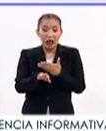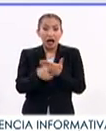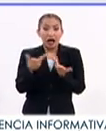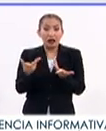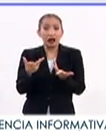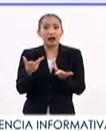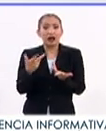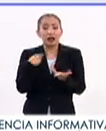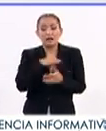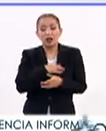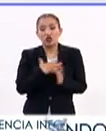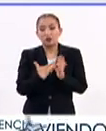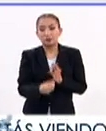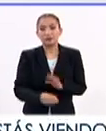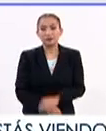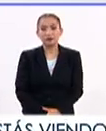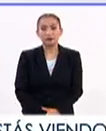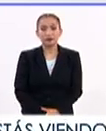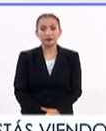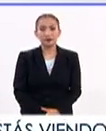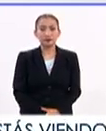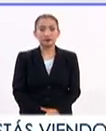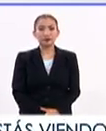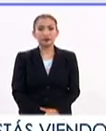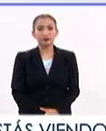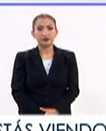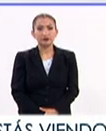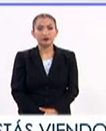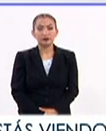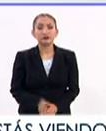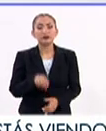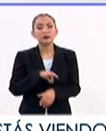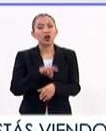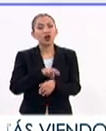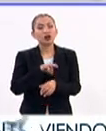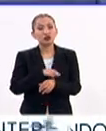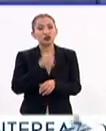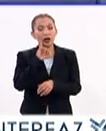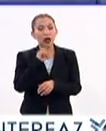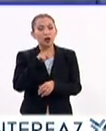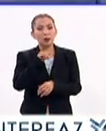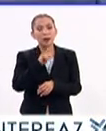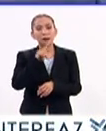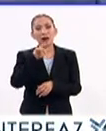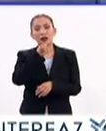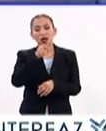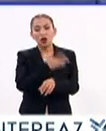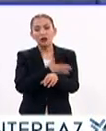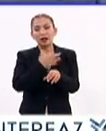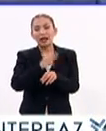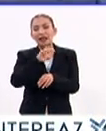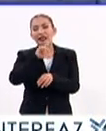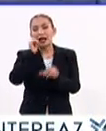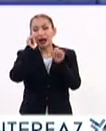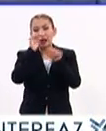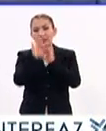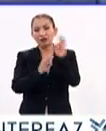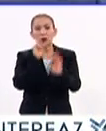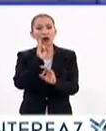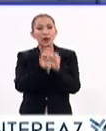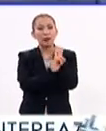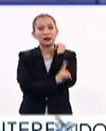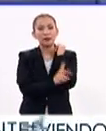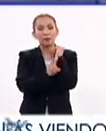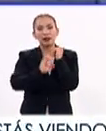desinfectar. Claro. Pues doctora Noemí, plazó la coordinadora de la Clínica de Atención de Mujeres